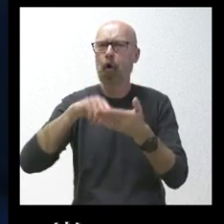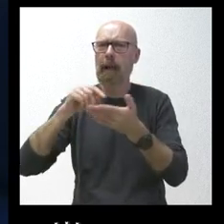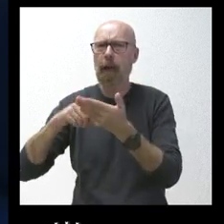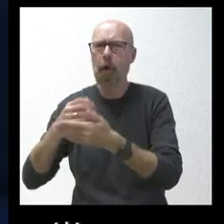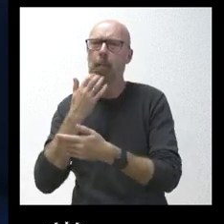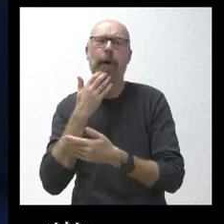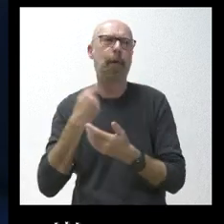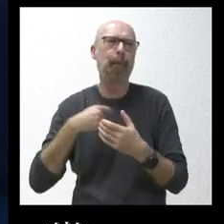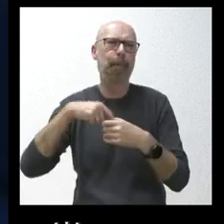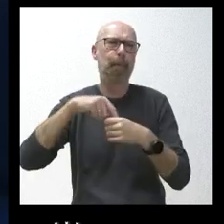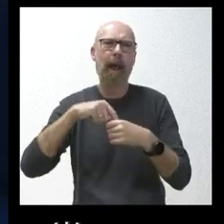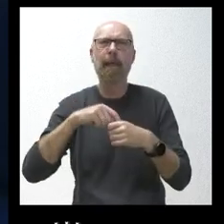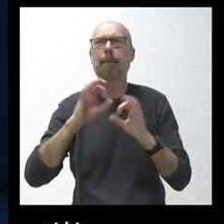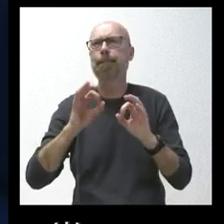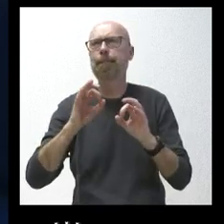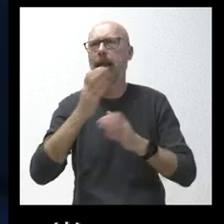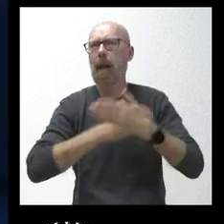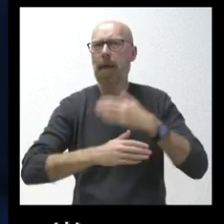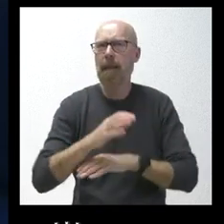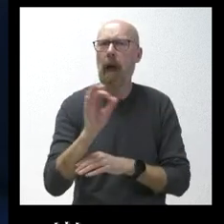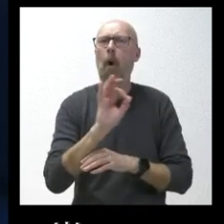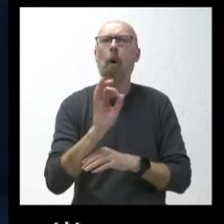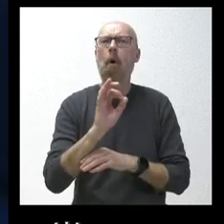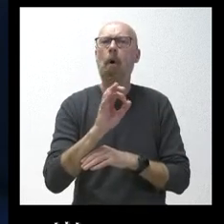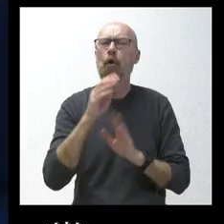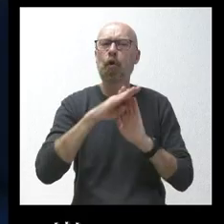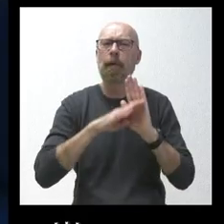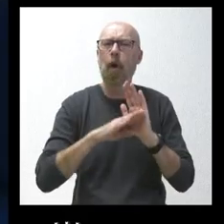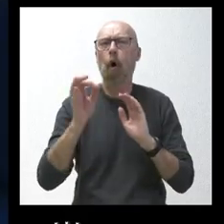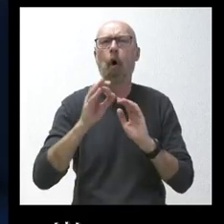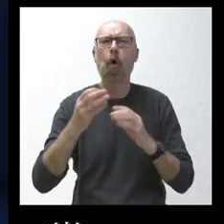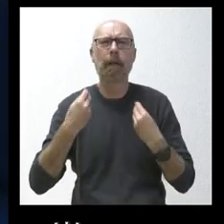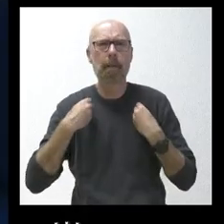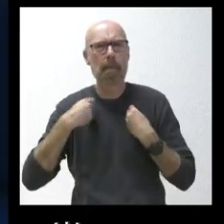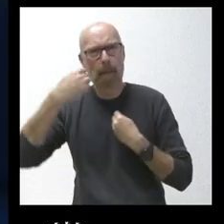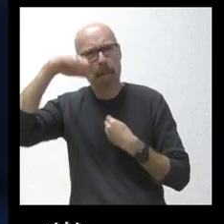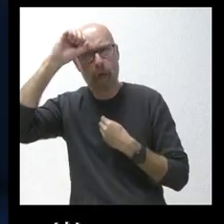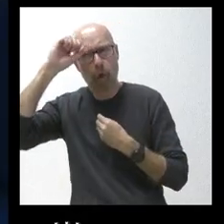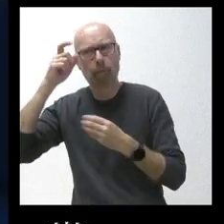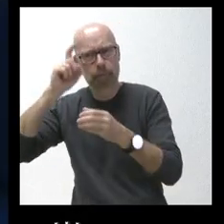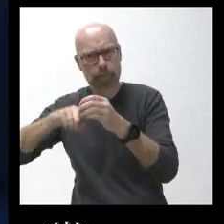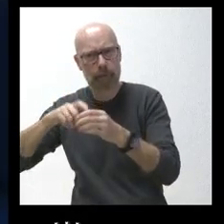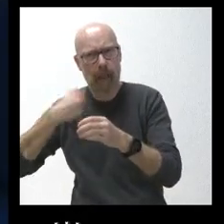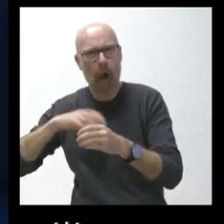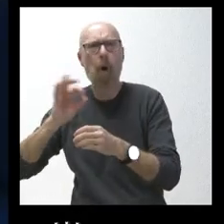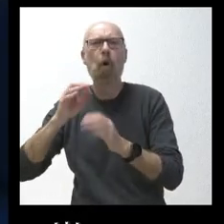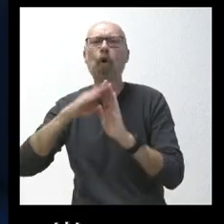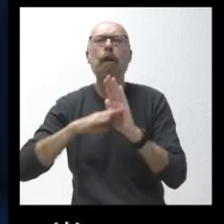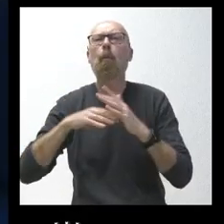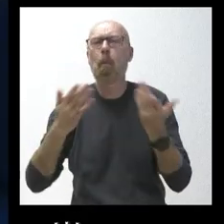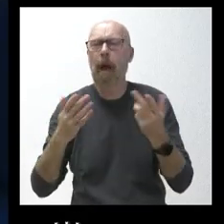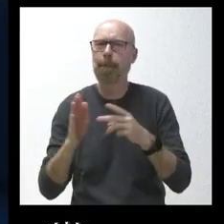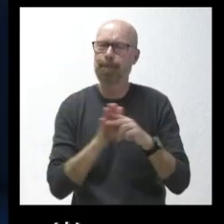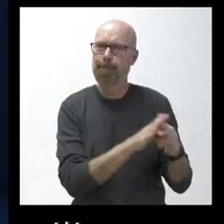ejemplo, reservar plazas para personas con discapacidad o que estén empadronados o alguna otra. Por otro lado, CESIR